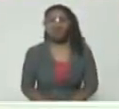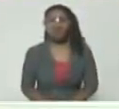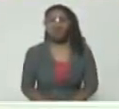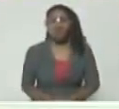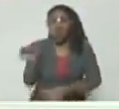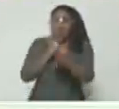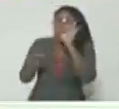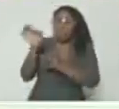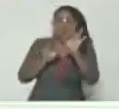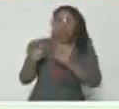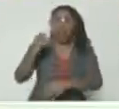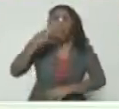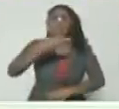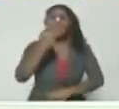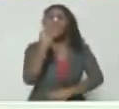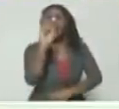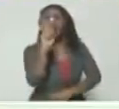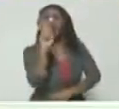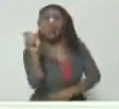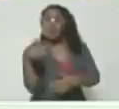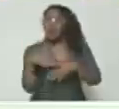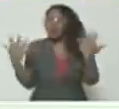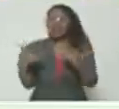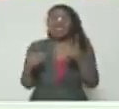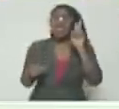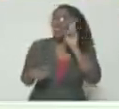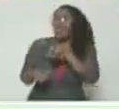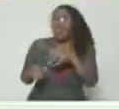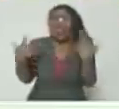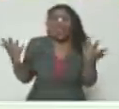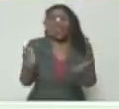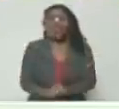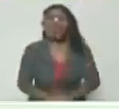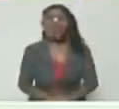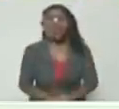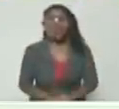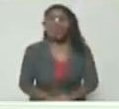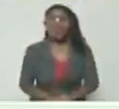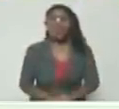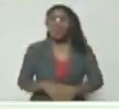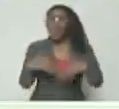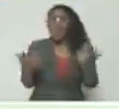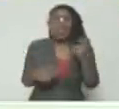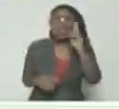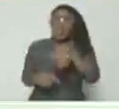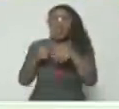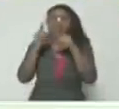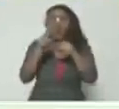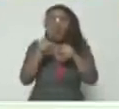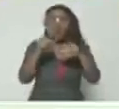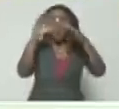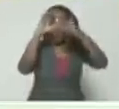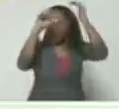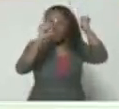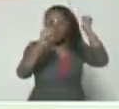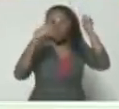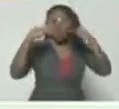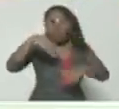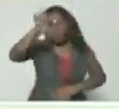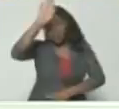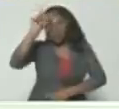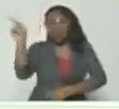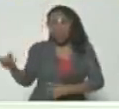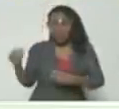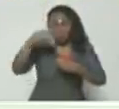explícalo Pietro Parolin. ¿Qué tiene que ver? ¿Qué tiene que ver tú como canciller del Vaticano